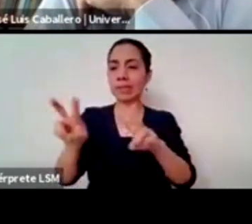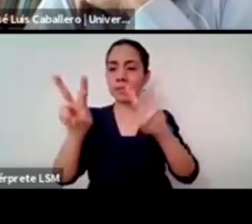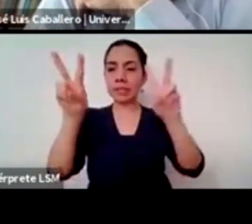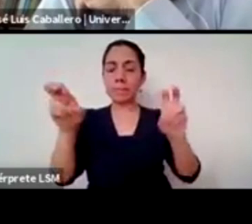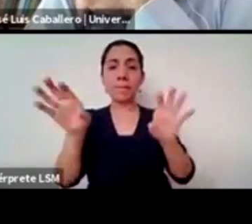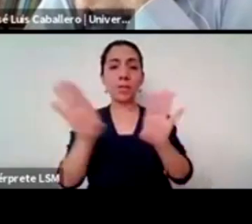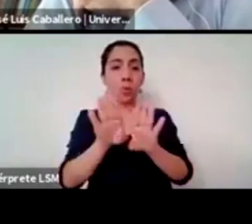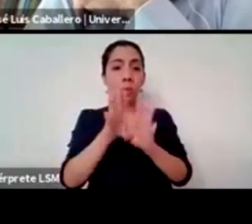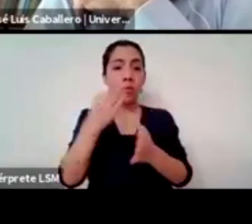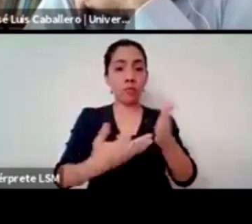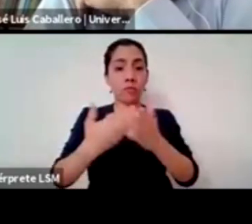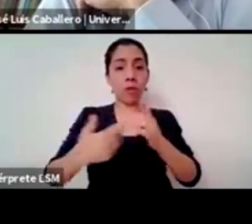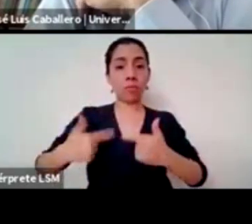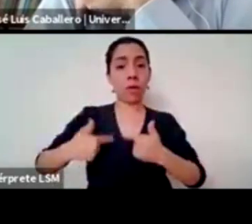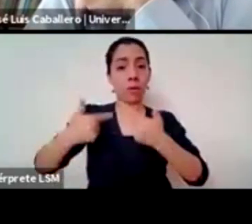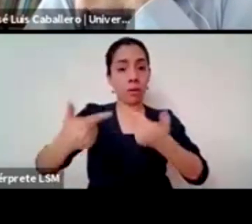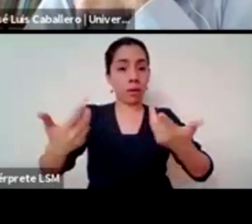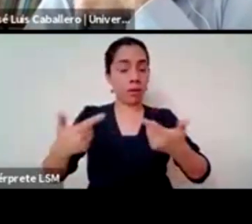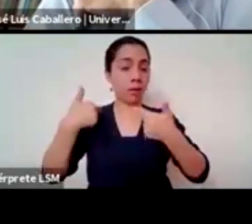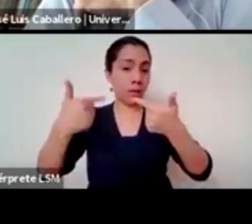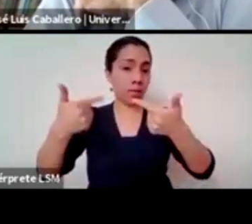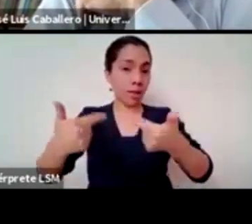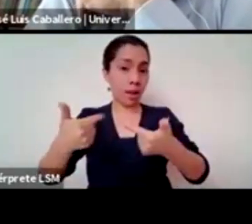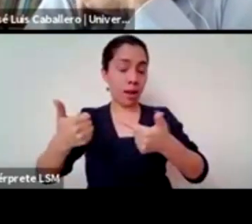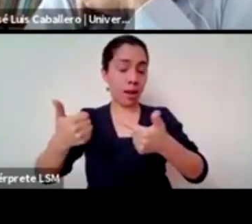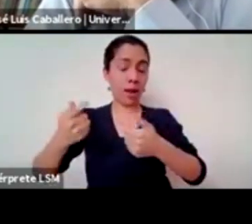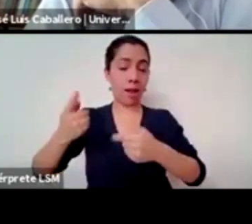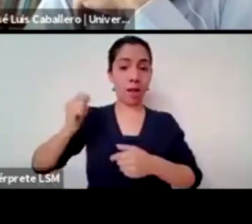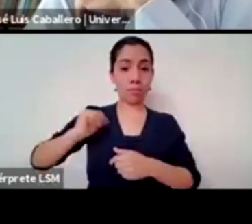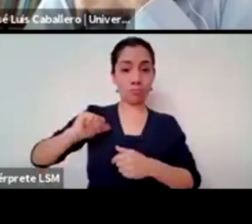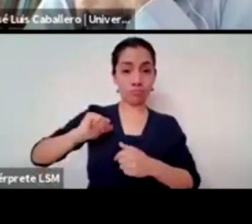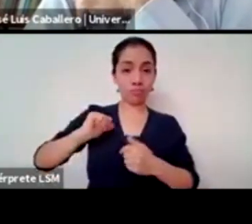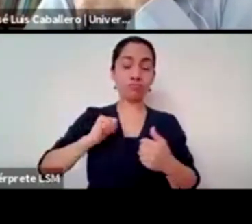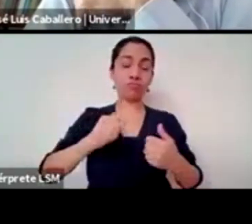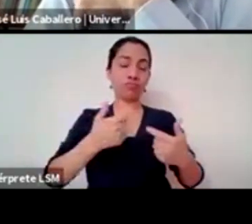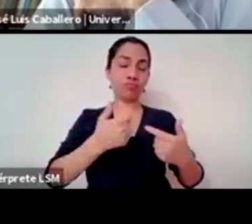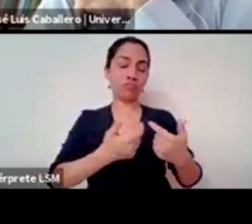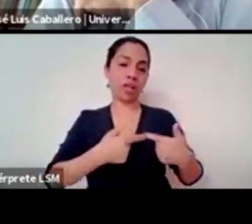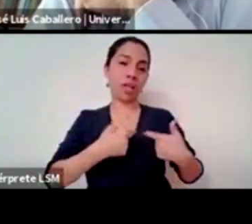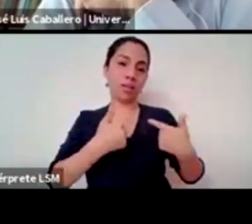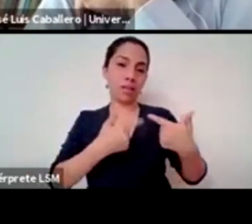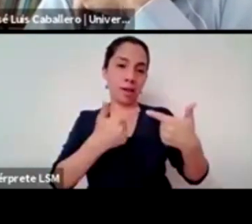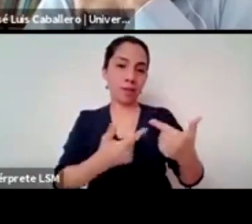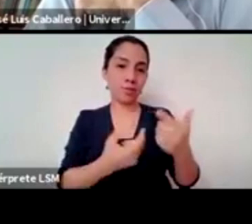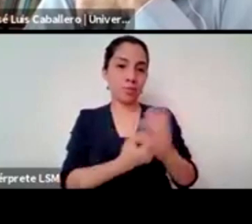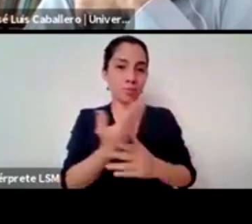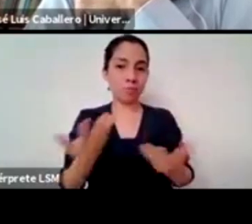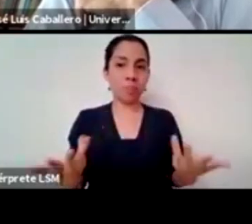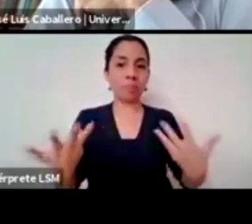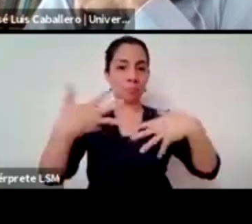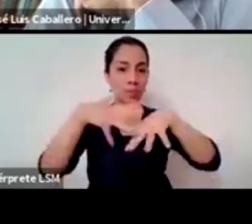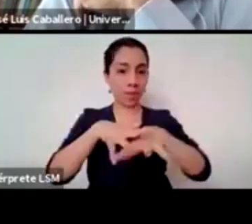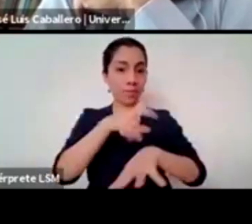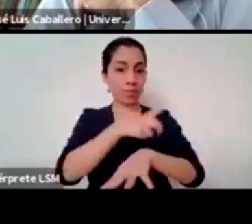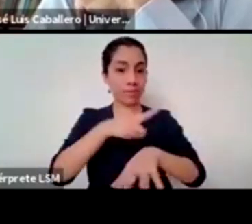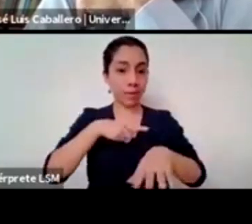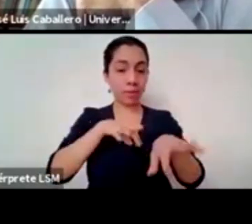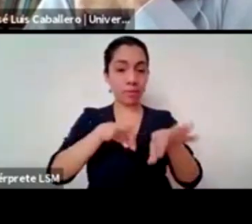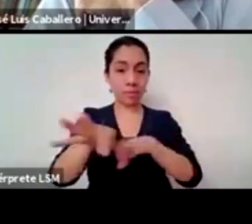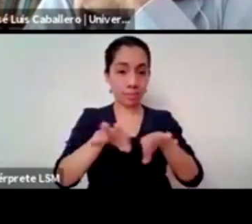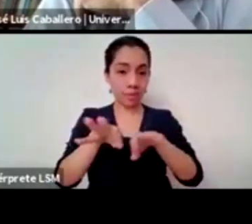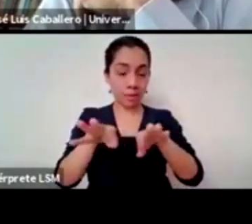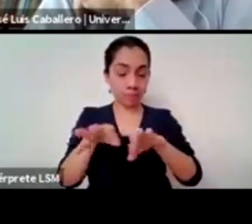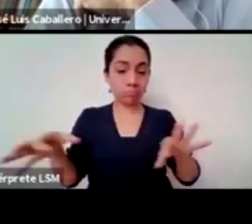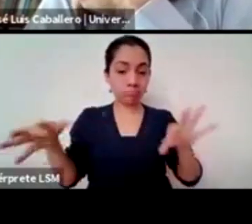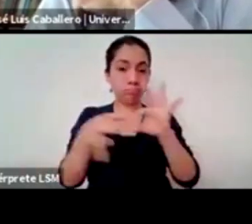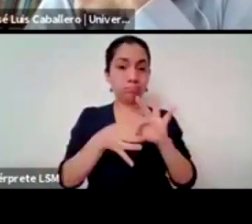y el avance de la sociedad conservadora que está teniendo muchísimos más éxitos porque claramente es